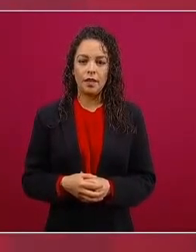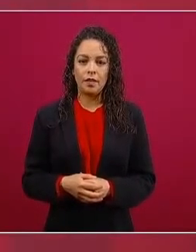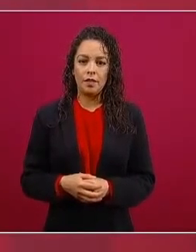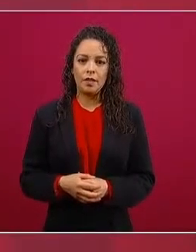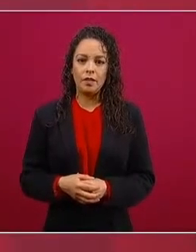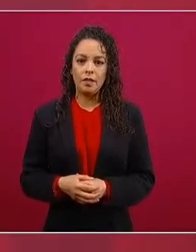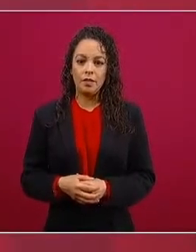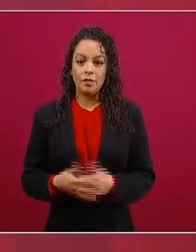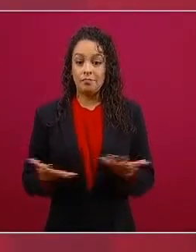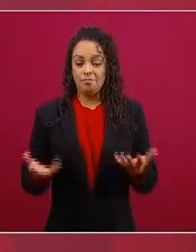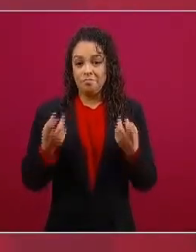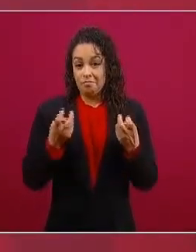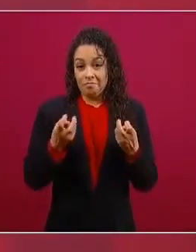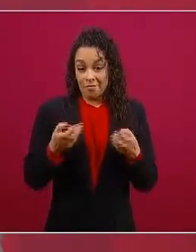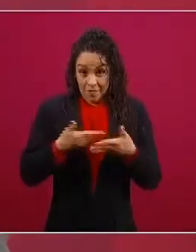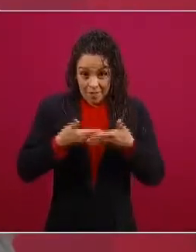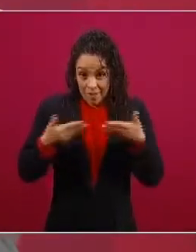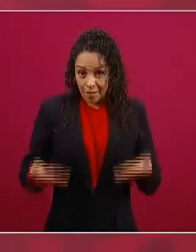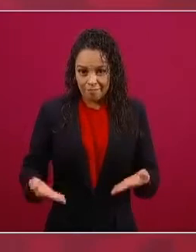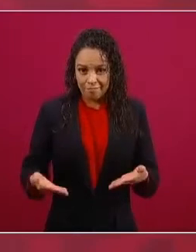entonces eso ya no